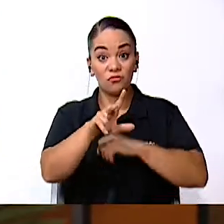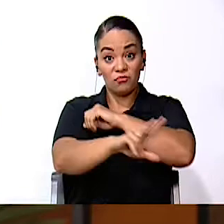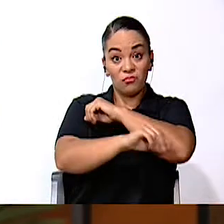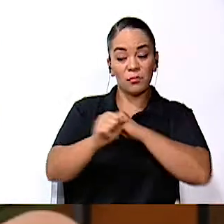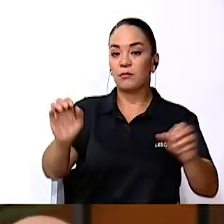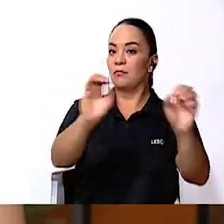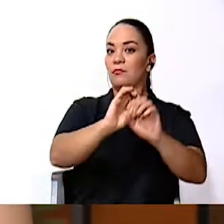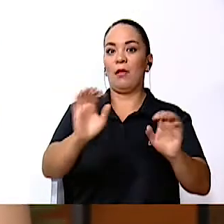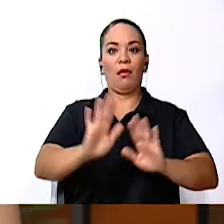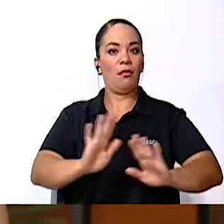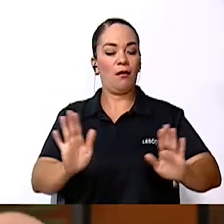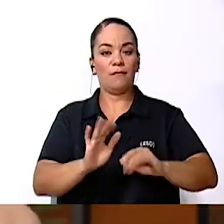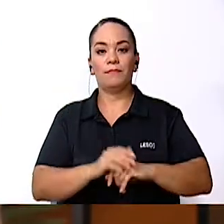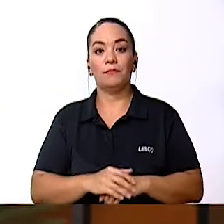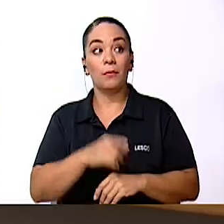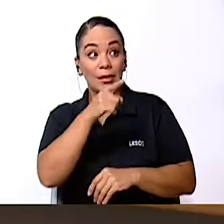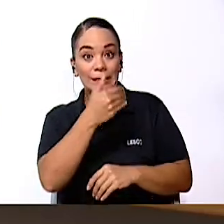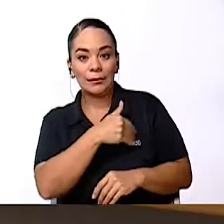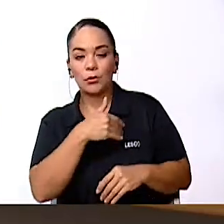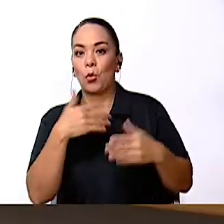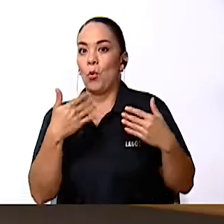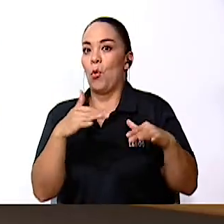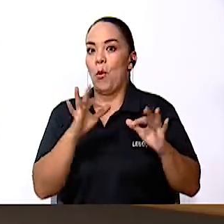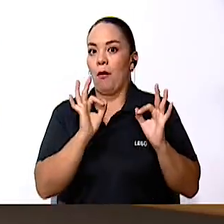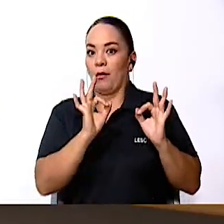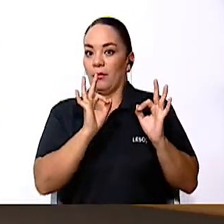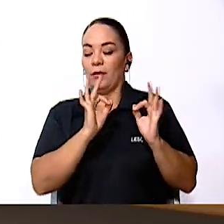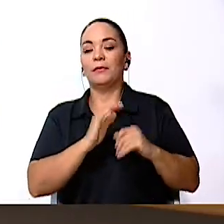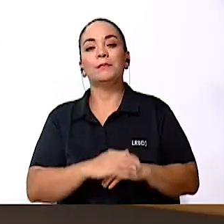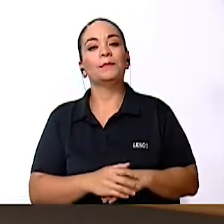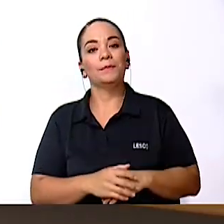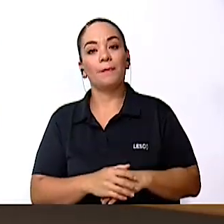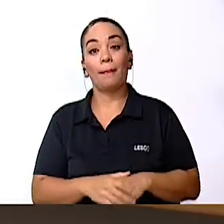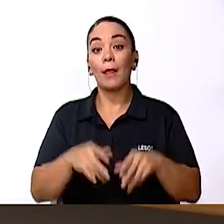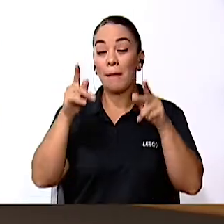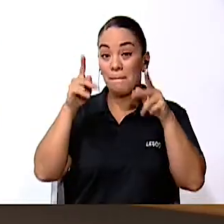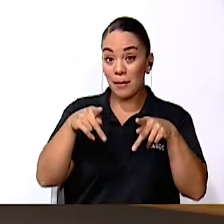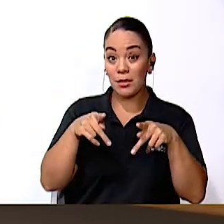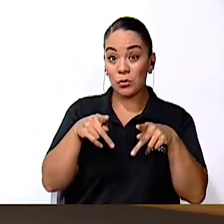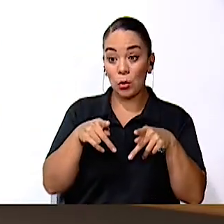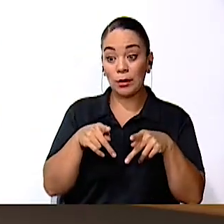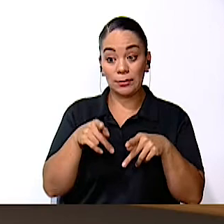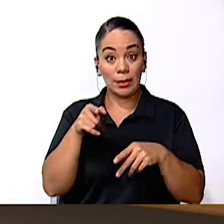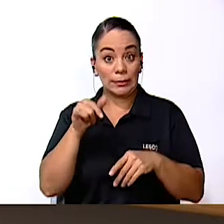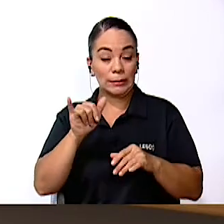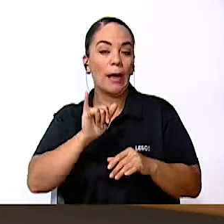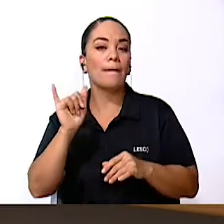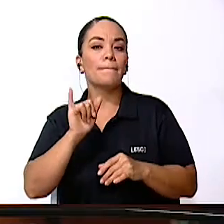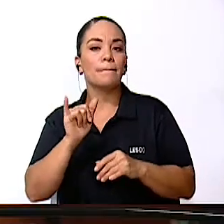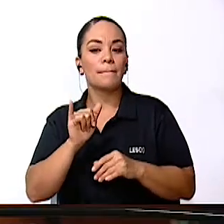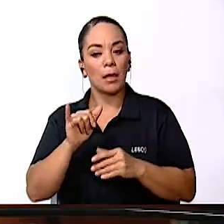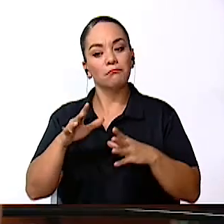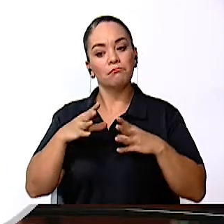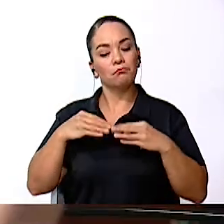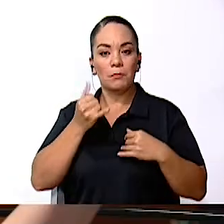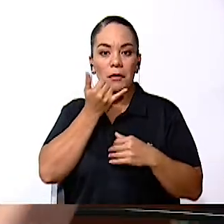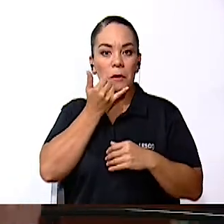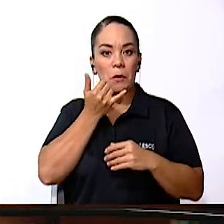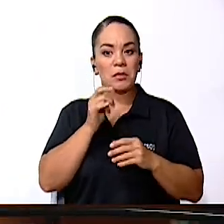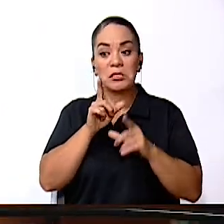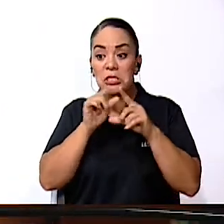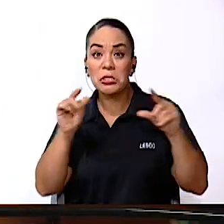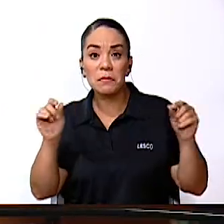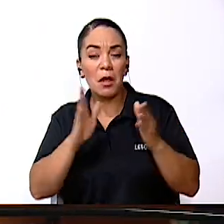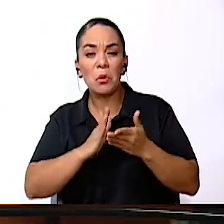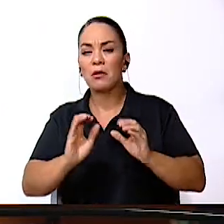pertenece como este señor. También admiten sus errores, no están contando chismes ni comparten